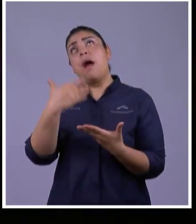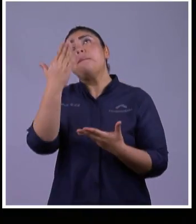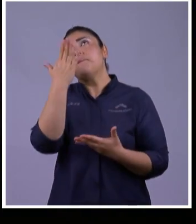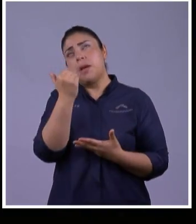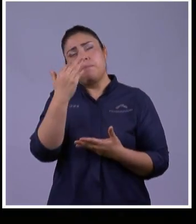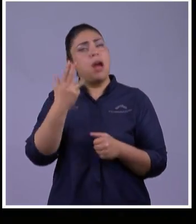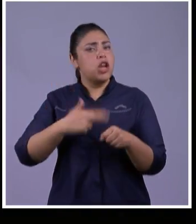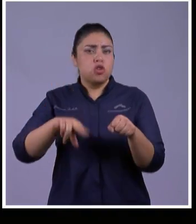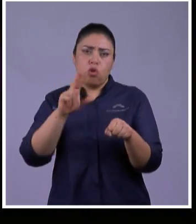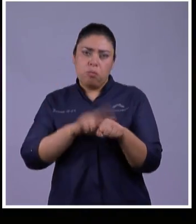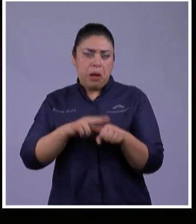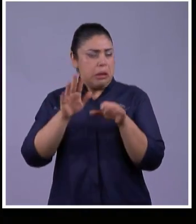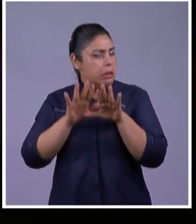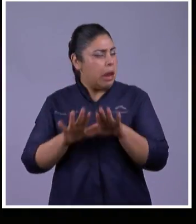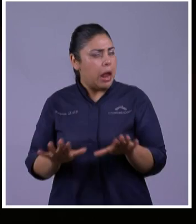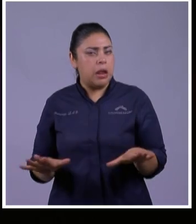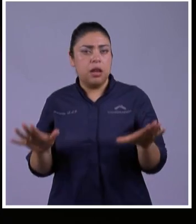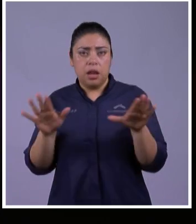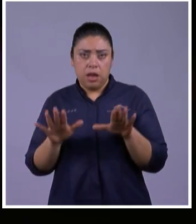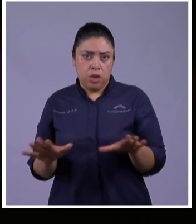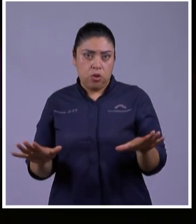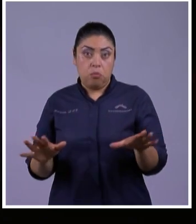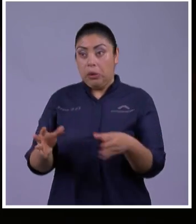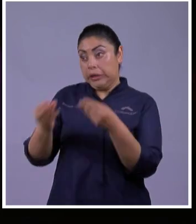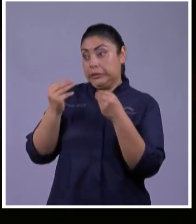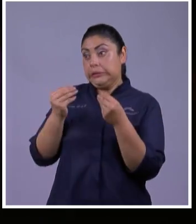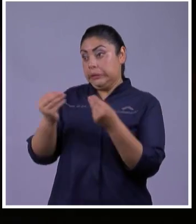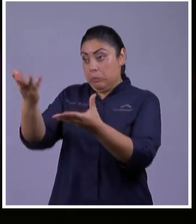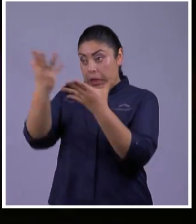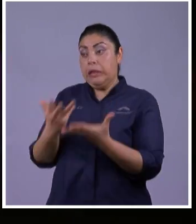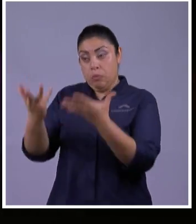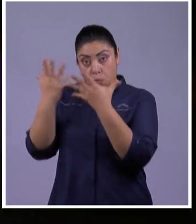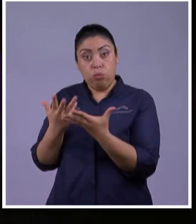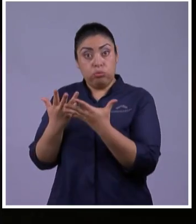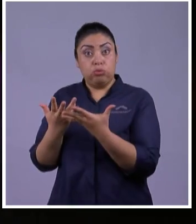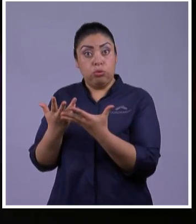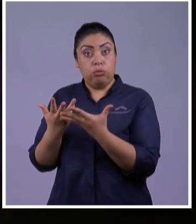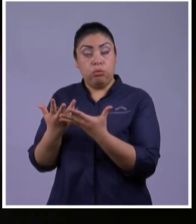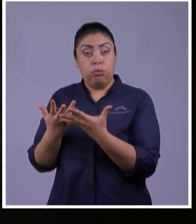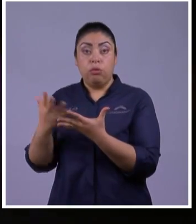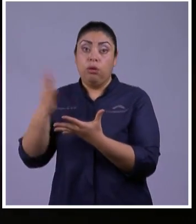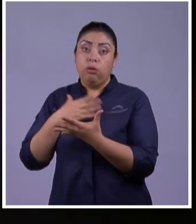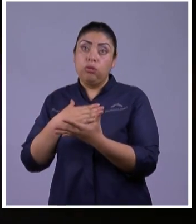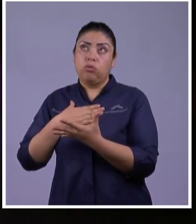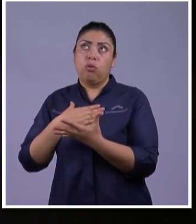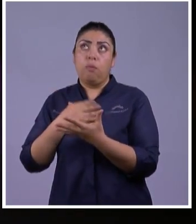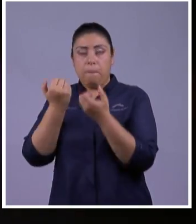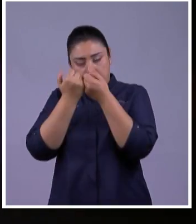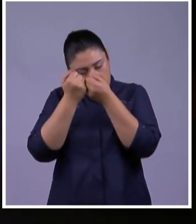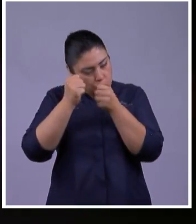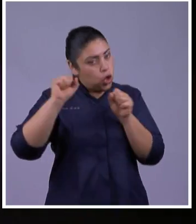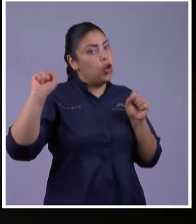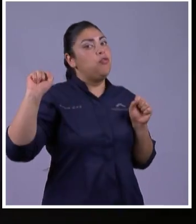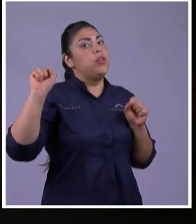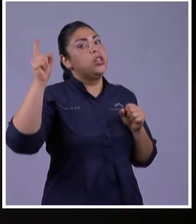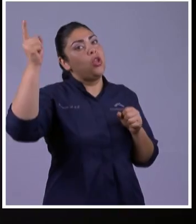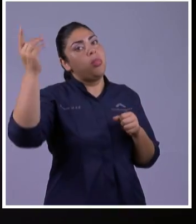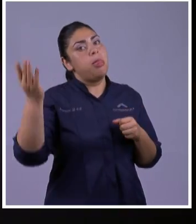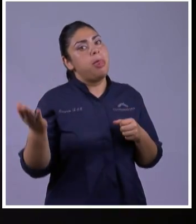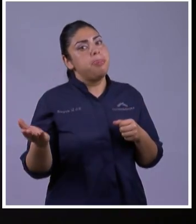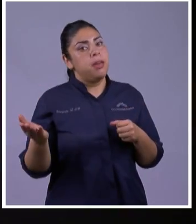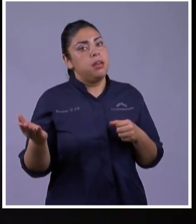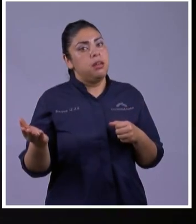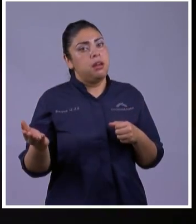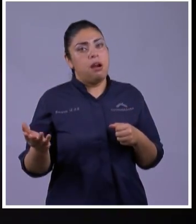más corro el peligro de negar tu nombre wow o sea que si dios te bendice un poco